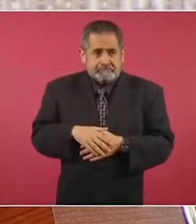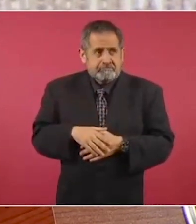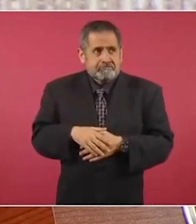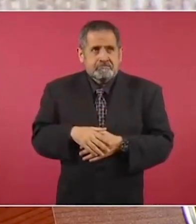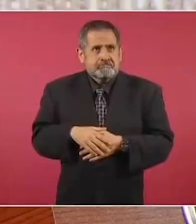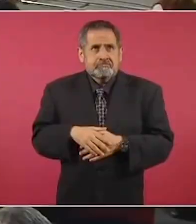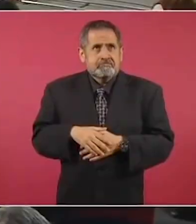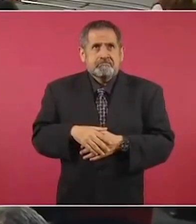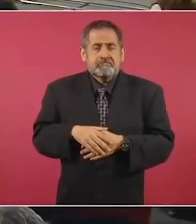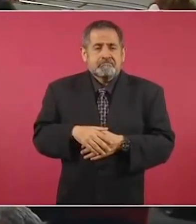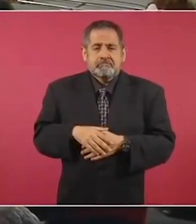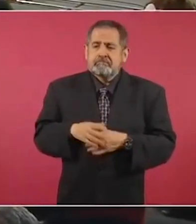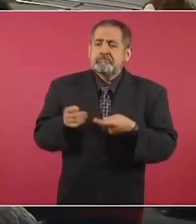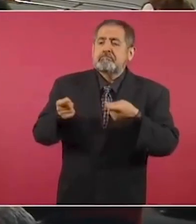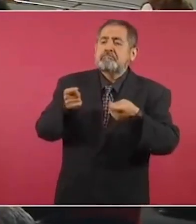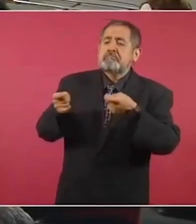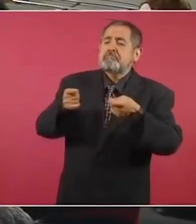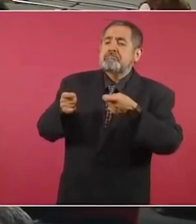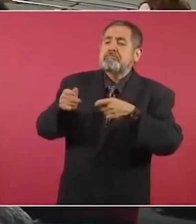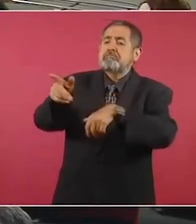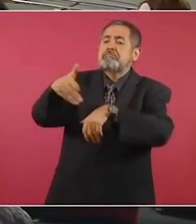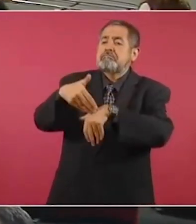manipular.